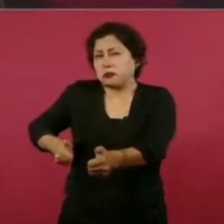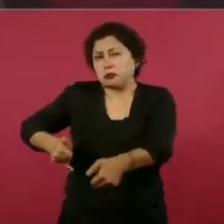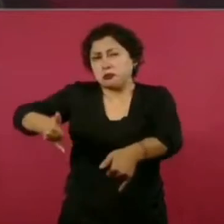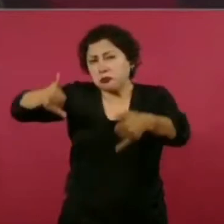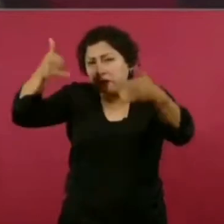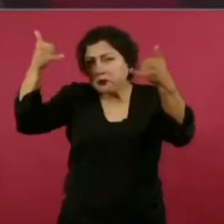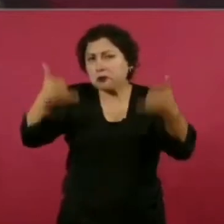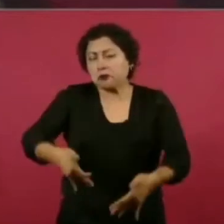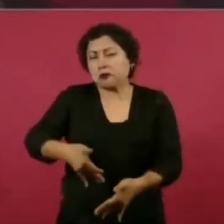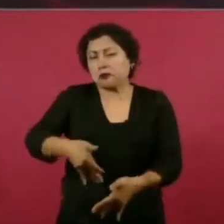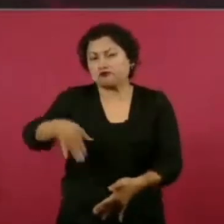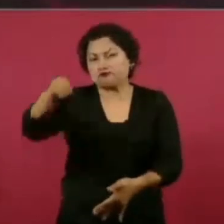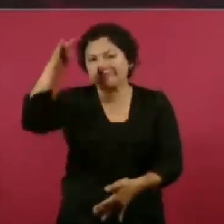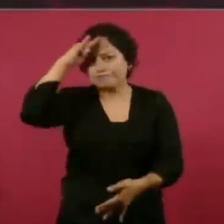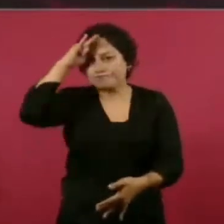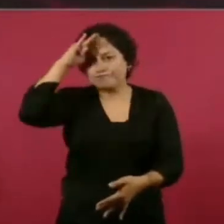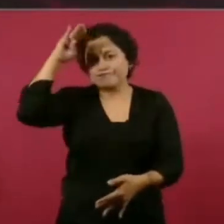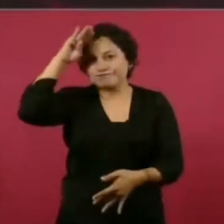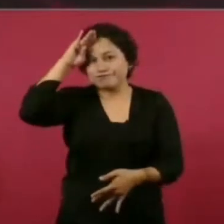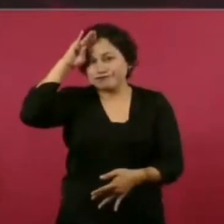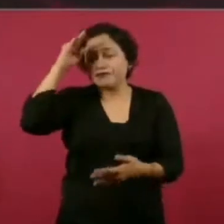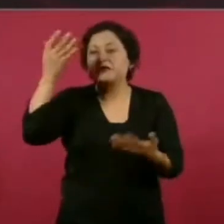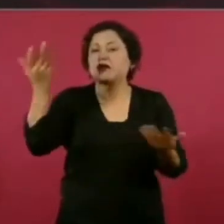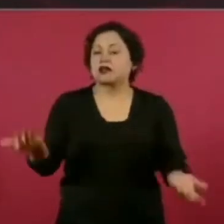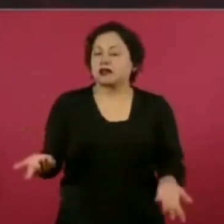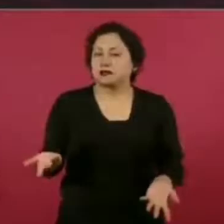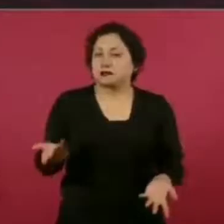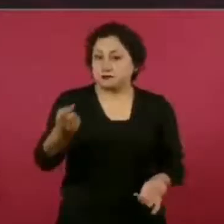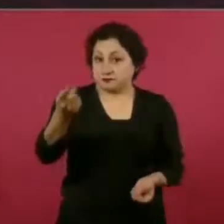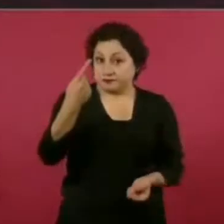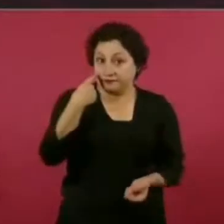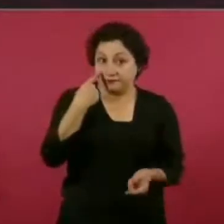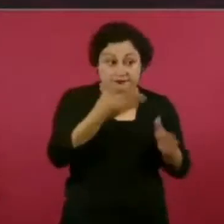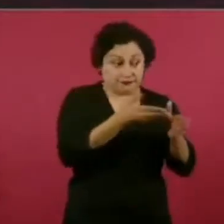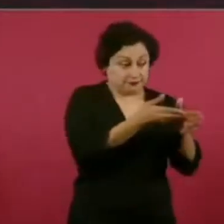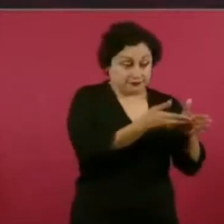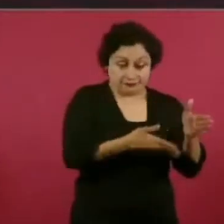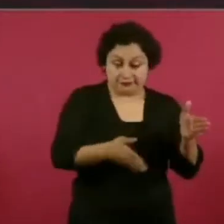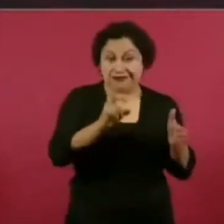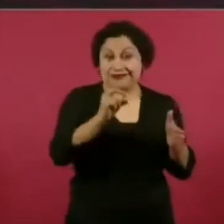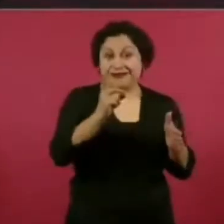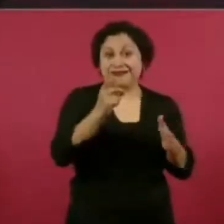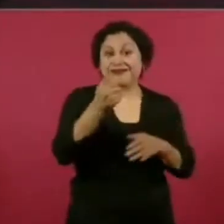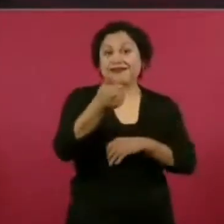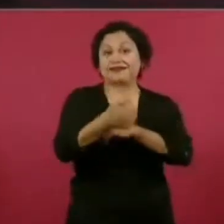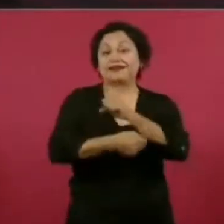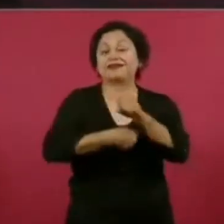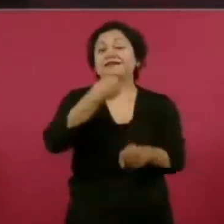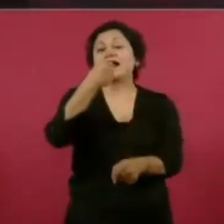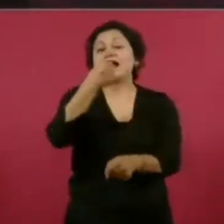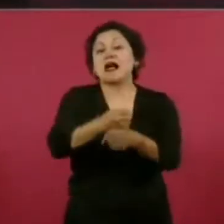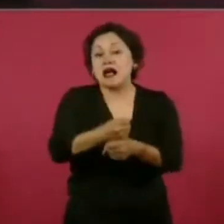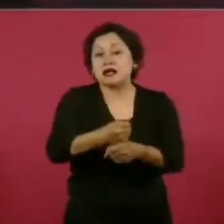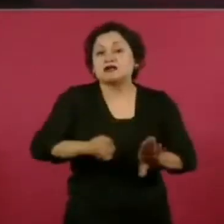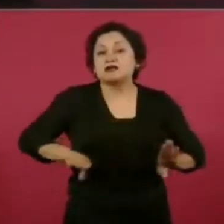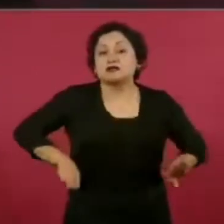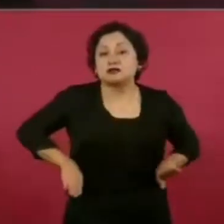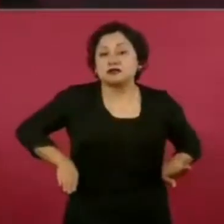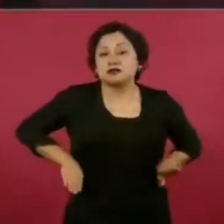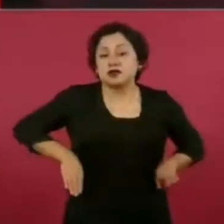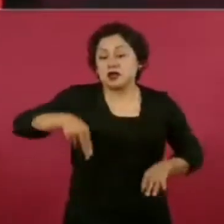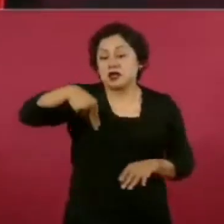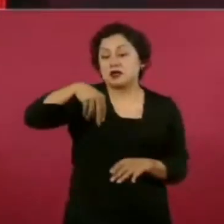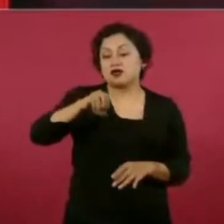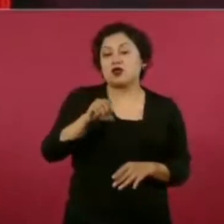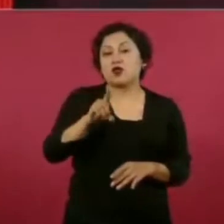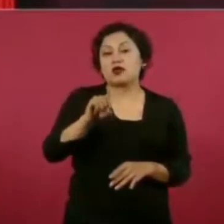Son 36 años de política neoliberal, neoporfirista, de política de